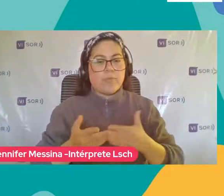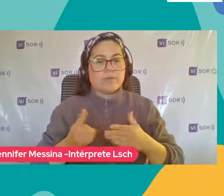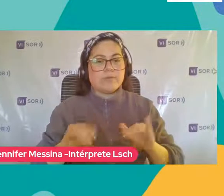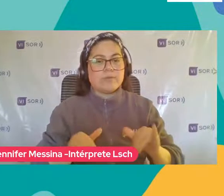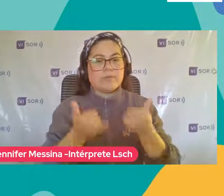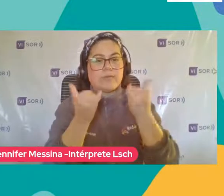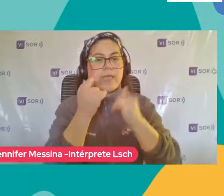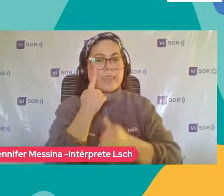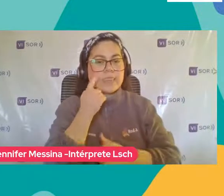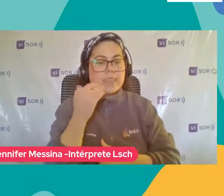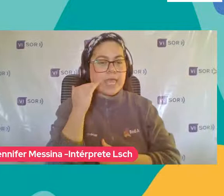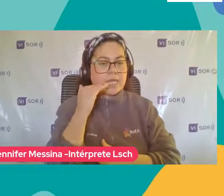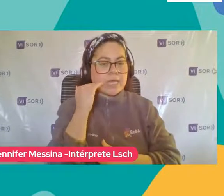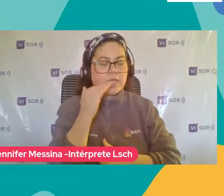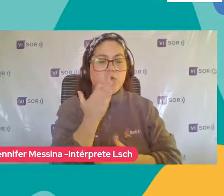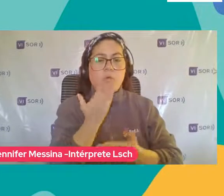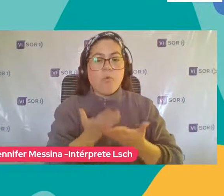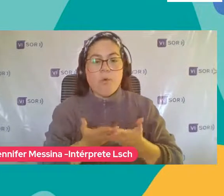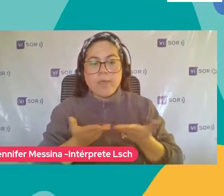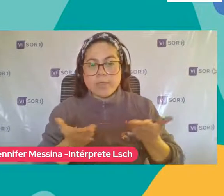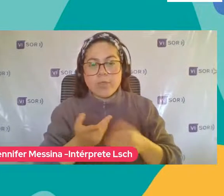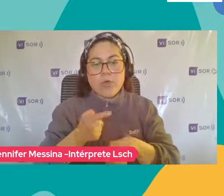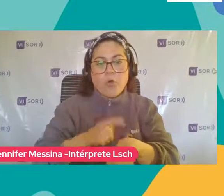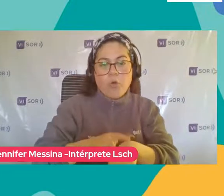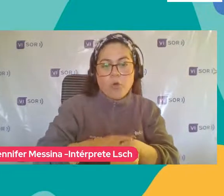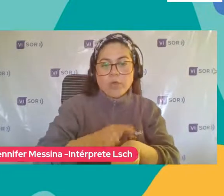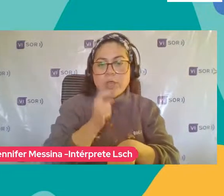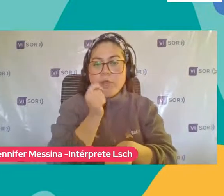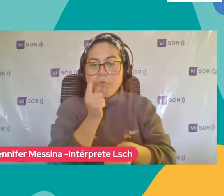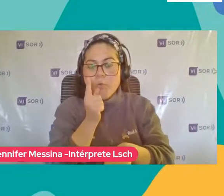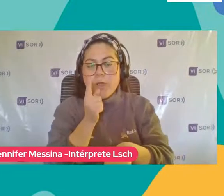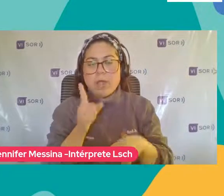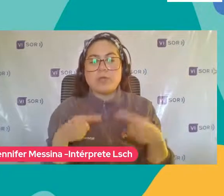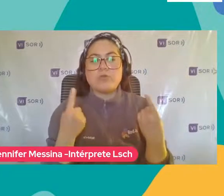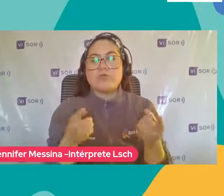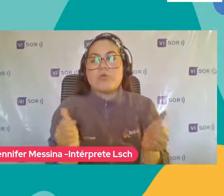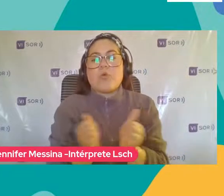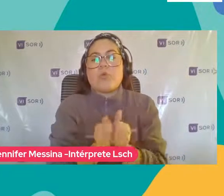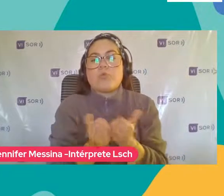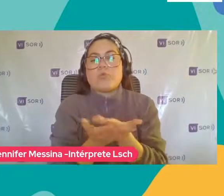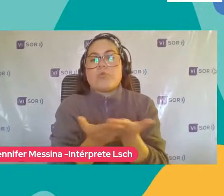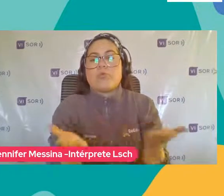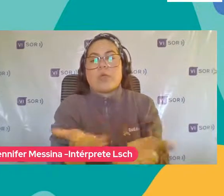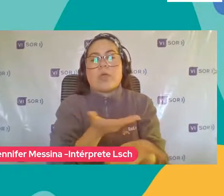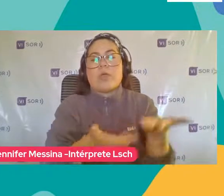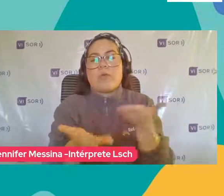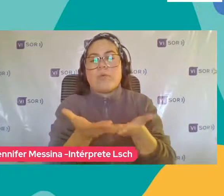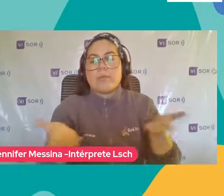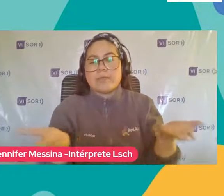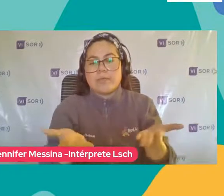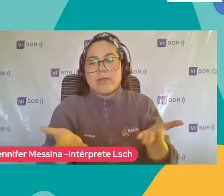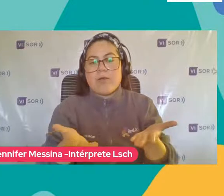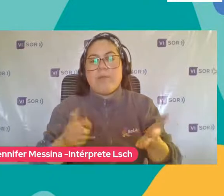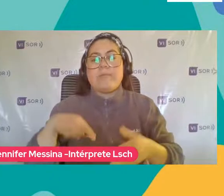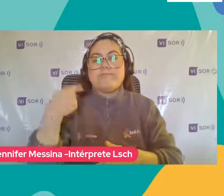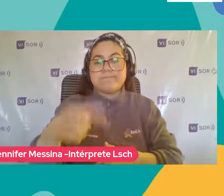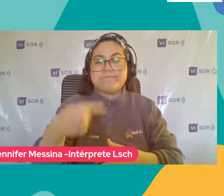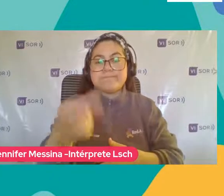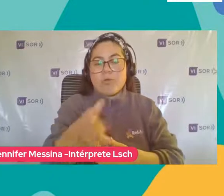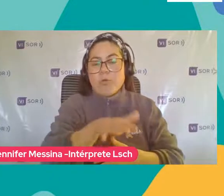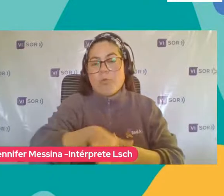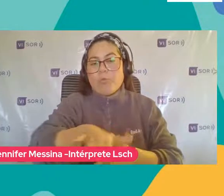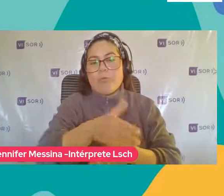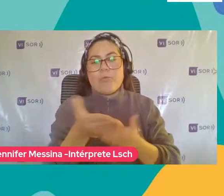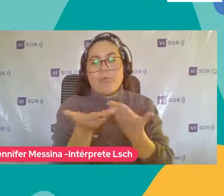día del niño ¿Cuándo se va a hacer? ¿En qué horario? ¿Qué vamos a estar Juntos a ustedes Compartiendo? Todos los detalles Les invitamos a que sigan Muy